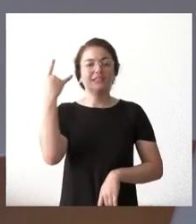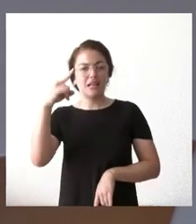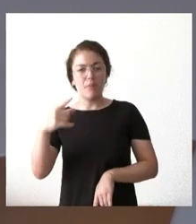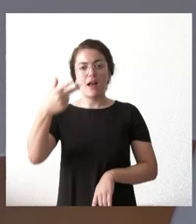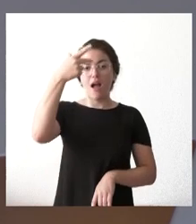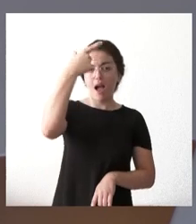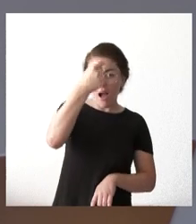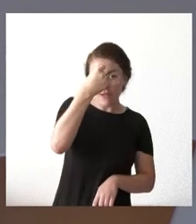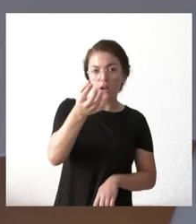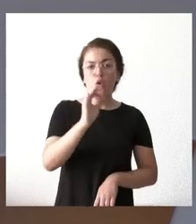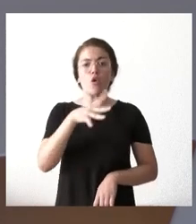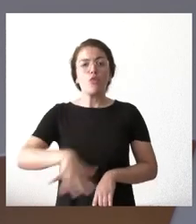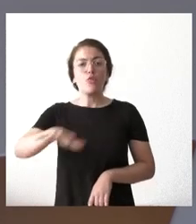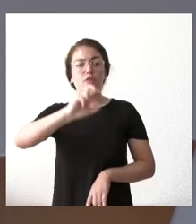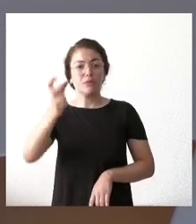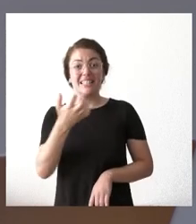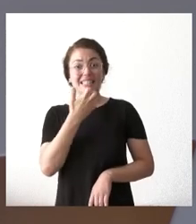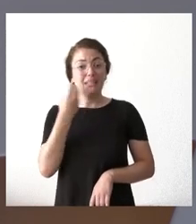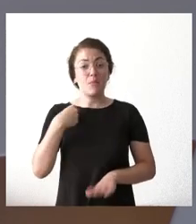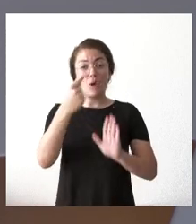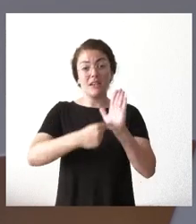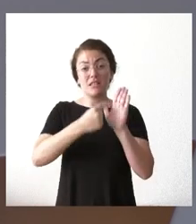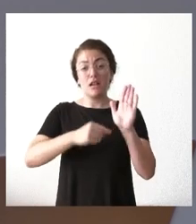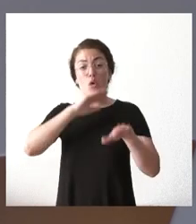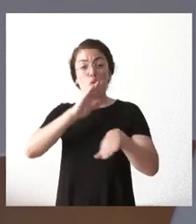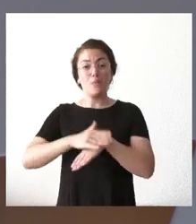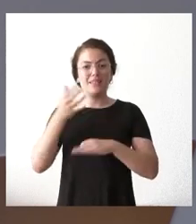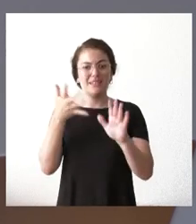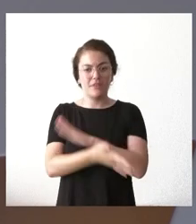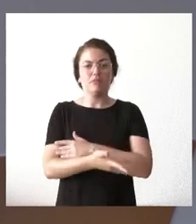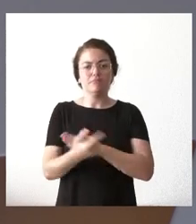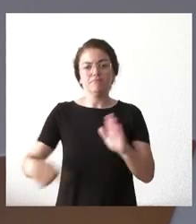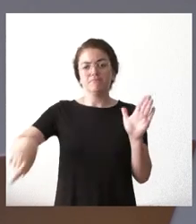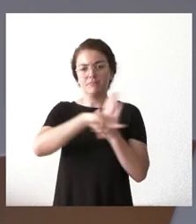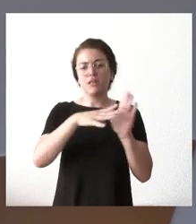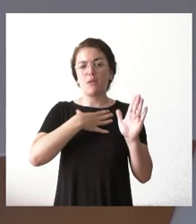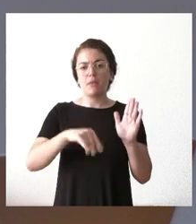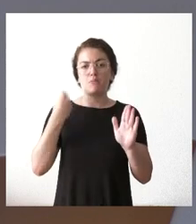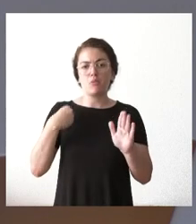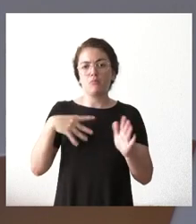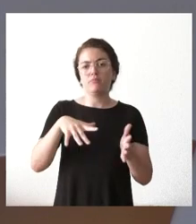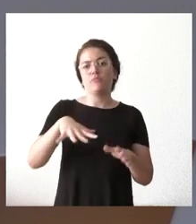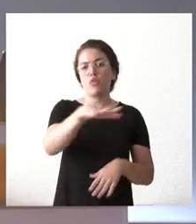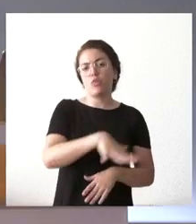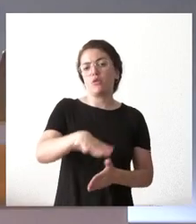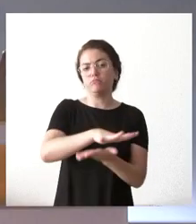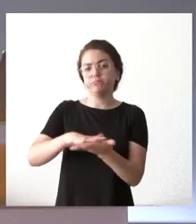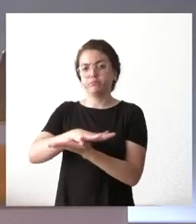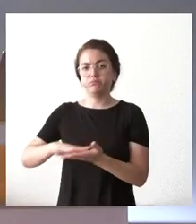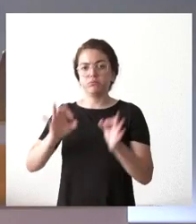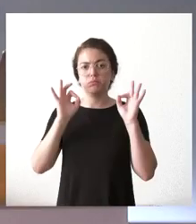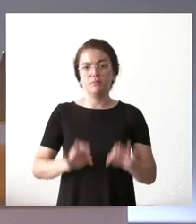y hablamos de otros territorios. Si cumple esas características, será objeto de esa petición por parte de la Junta de Castilla y León. Sobre la